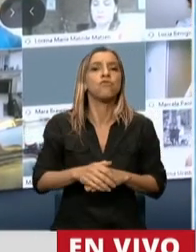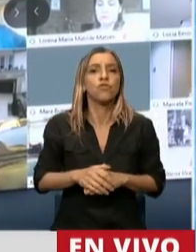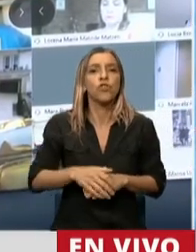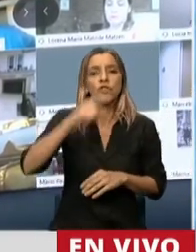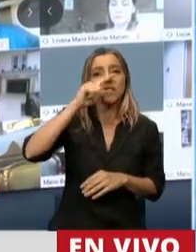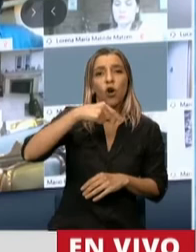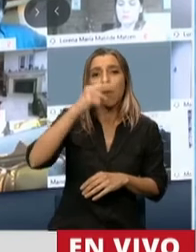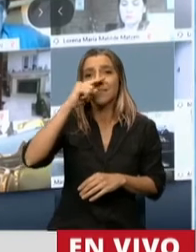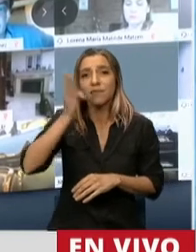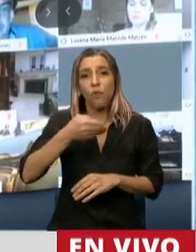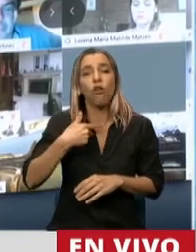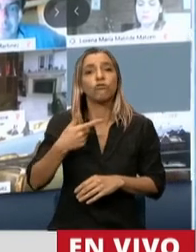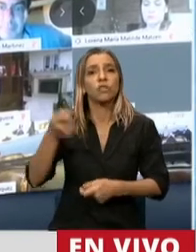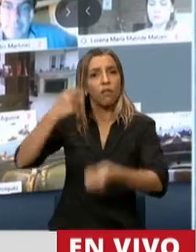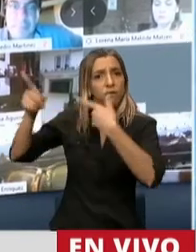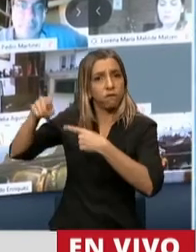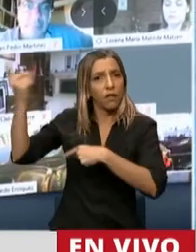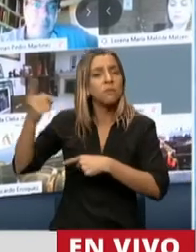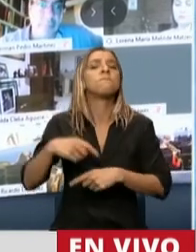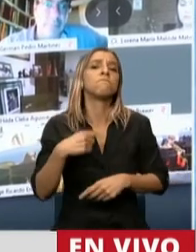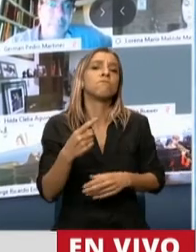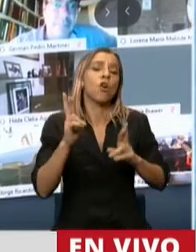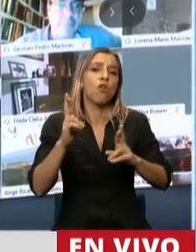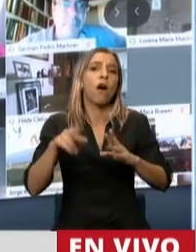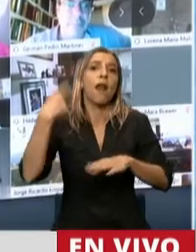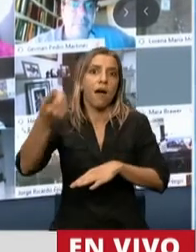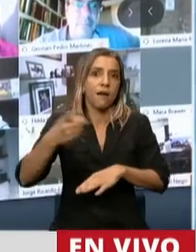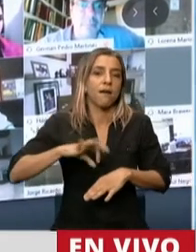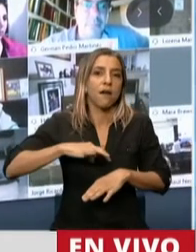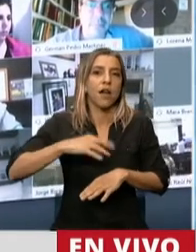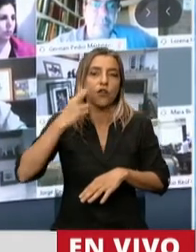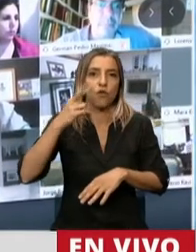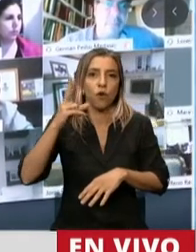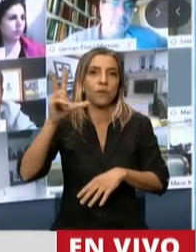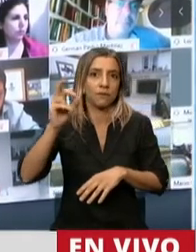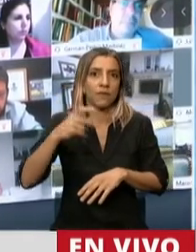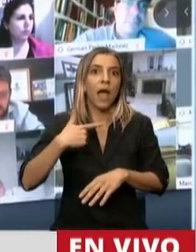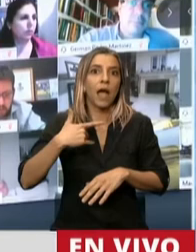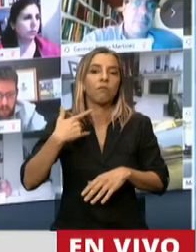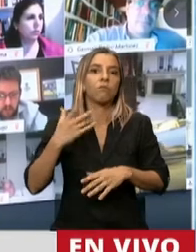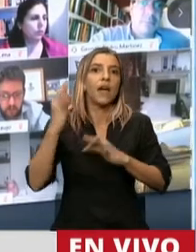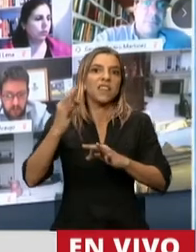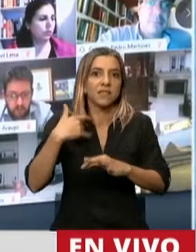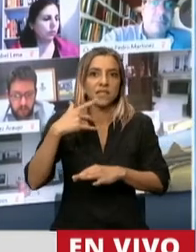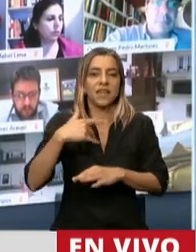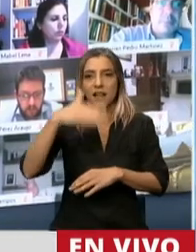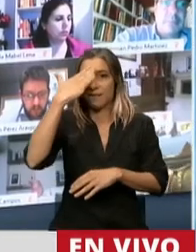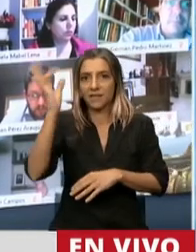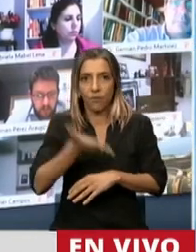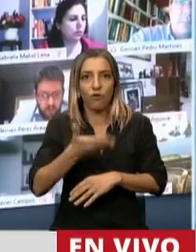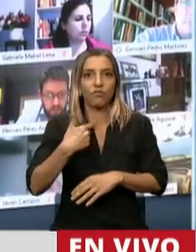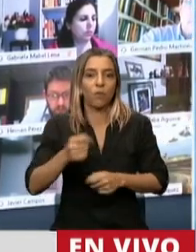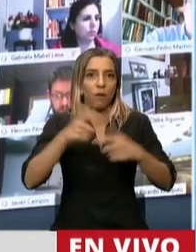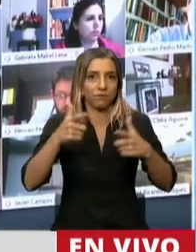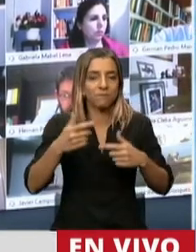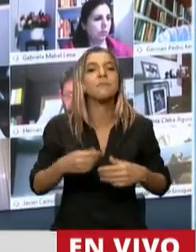,7%, esperamos duplicar ese número en el 2030 y llegar al 15% y del mismo modo duplicar los 6.000